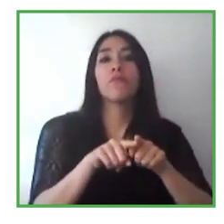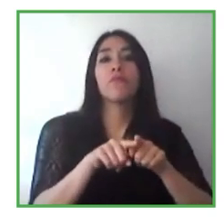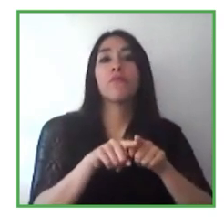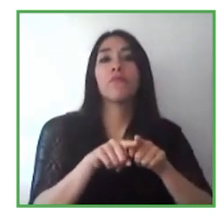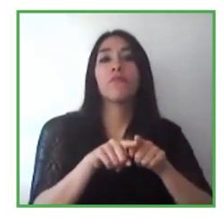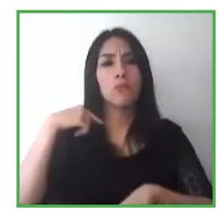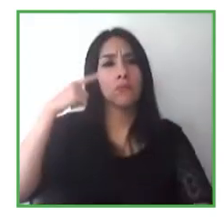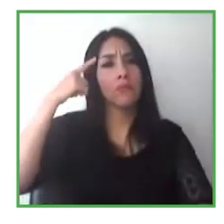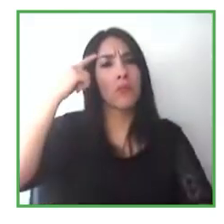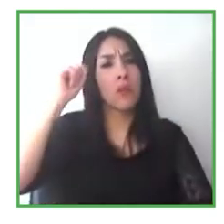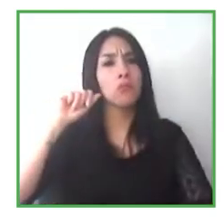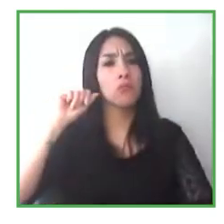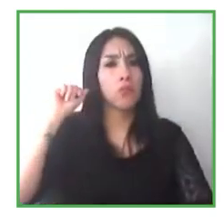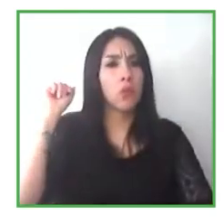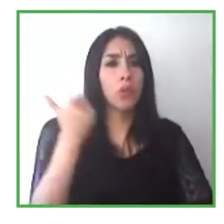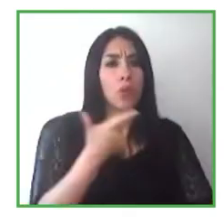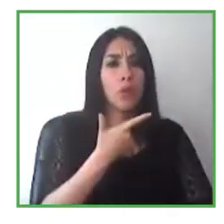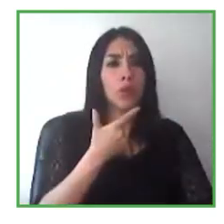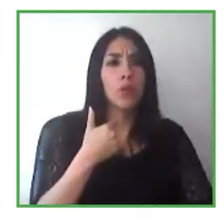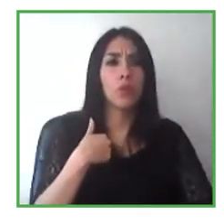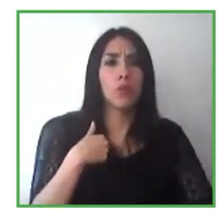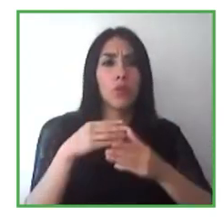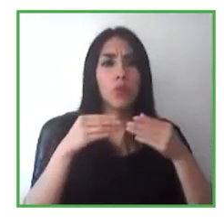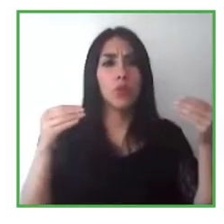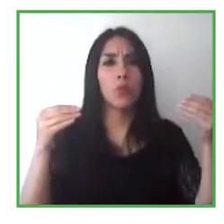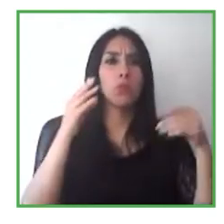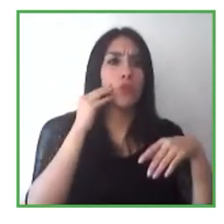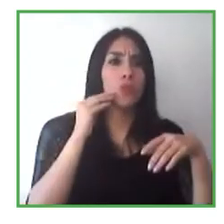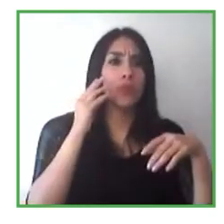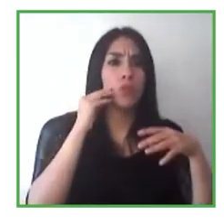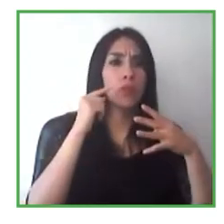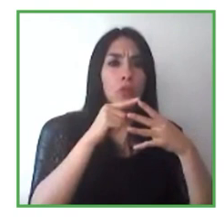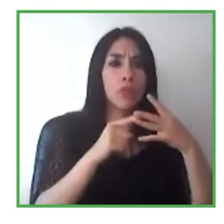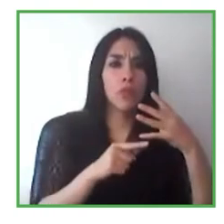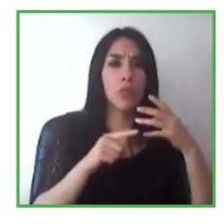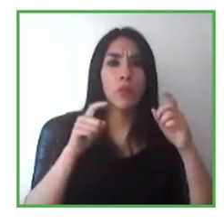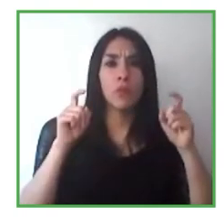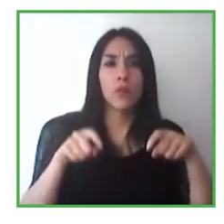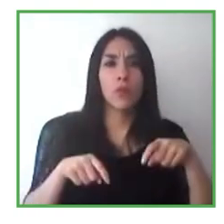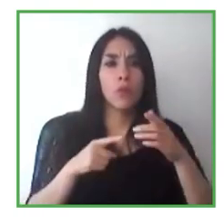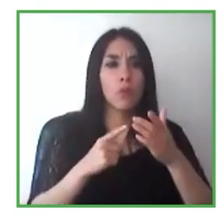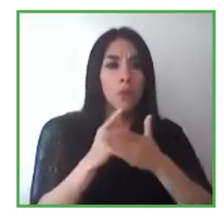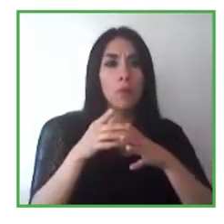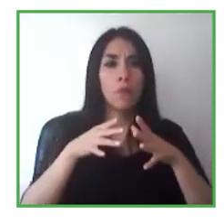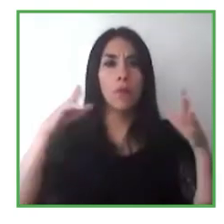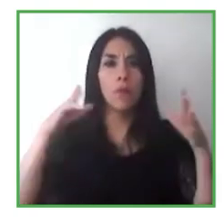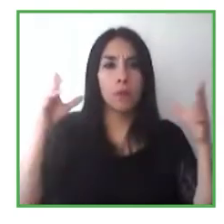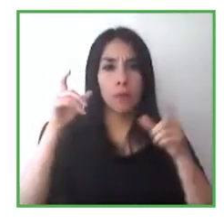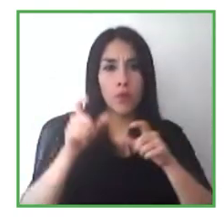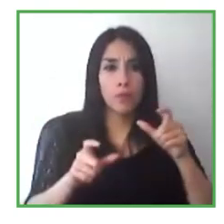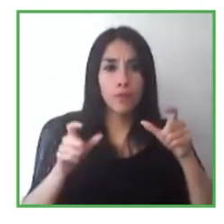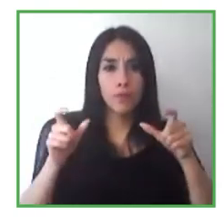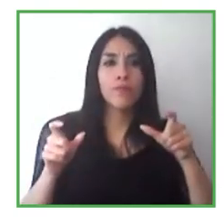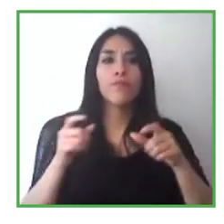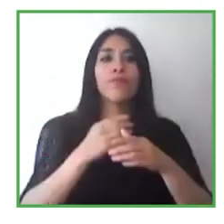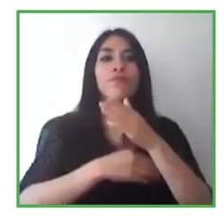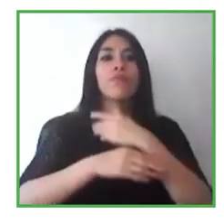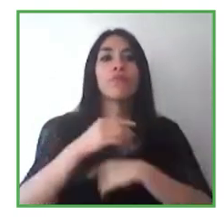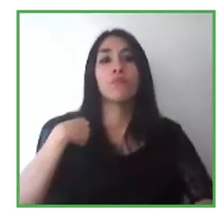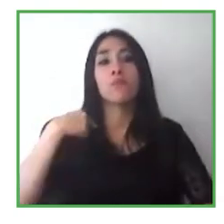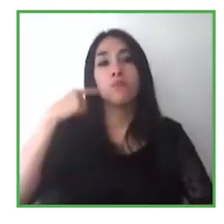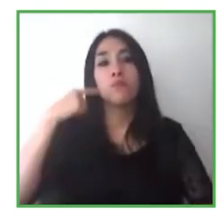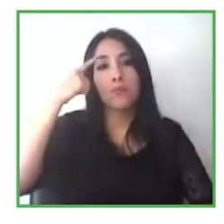todos tenemos mucha experiencia y hay oportunidades tremendas para las personas con discapacidades, quizás más que antes, especialmente